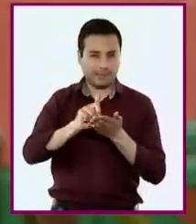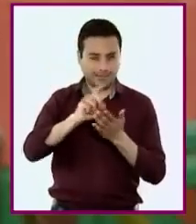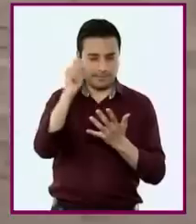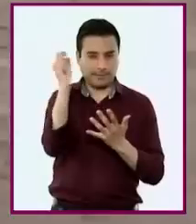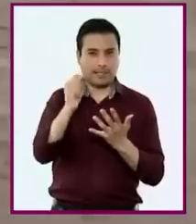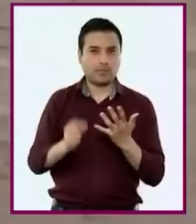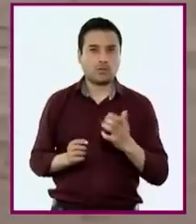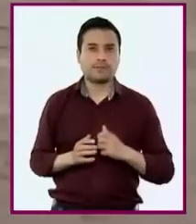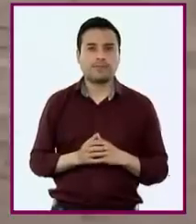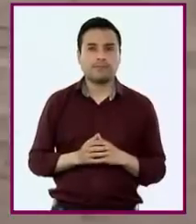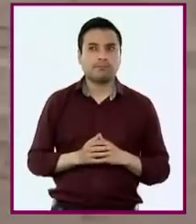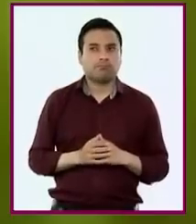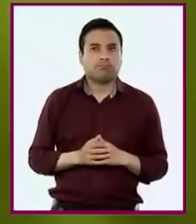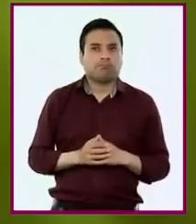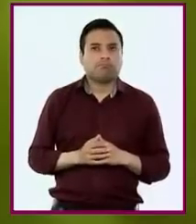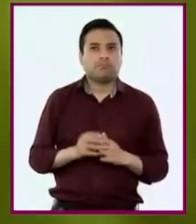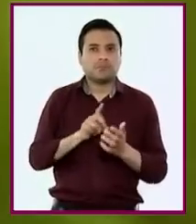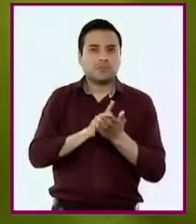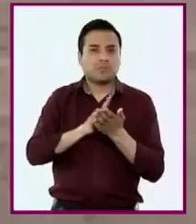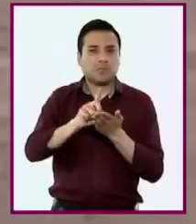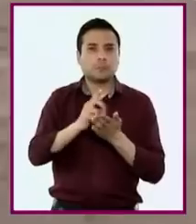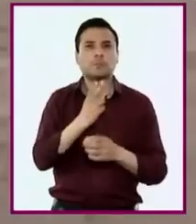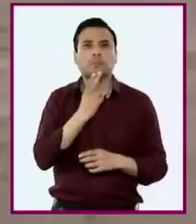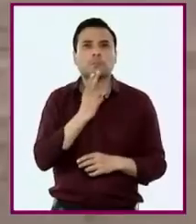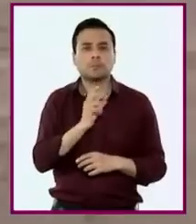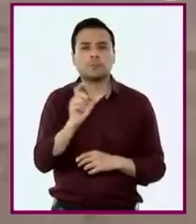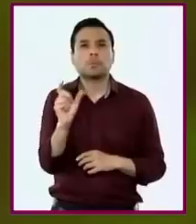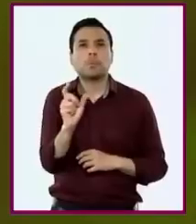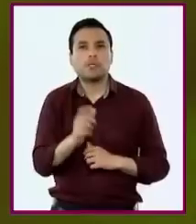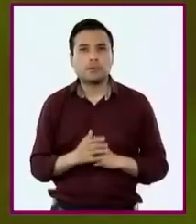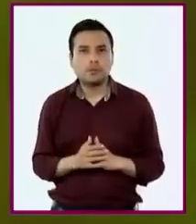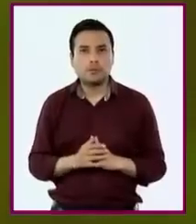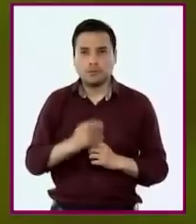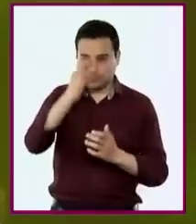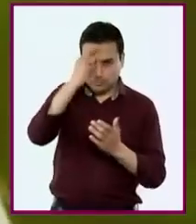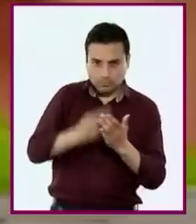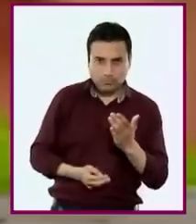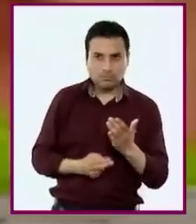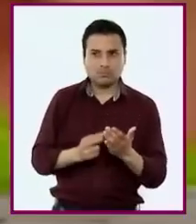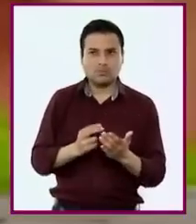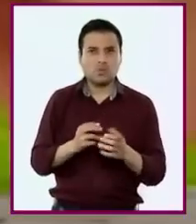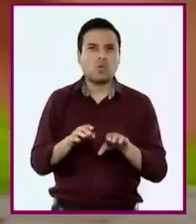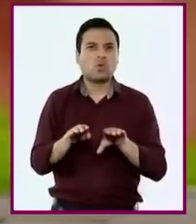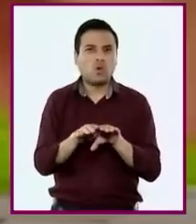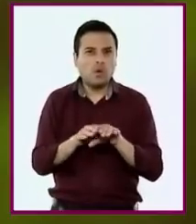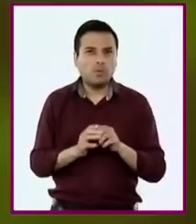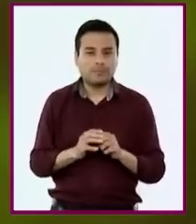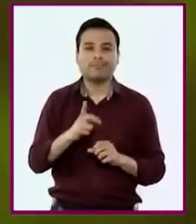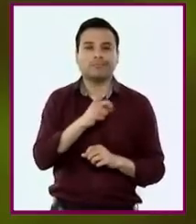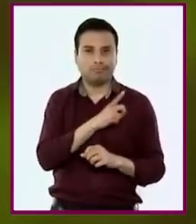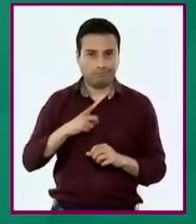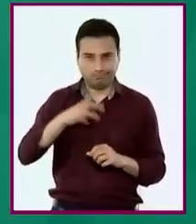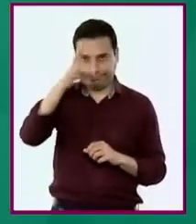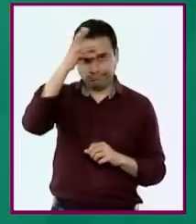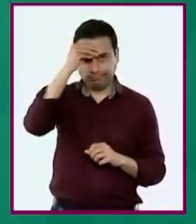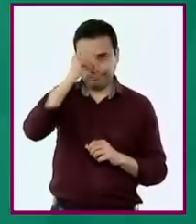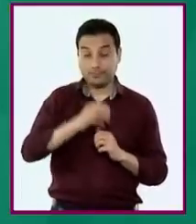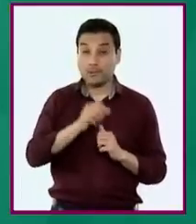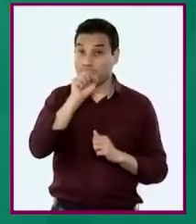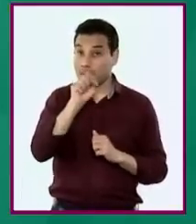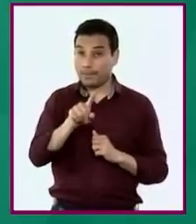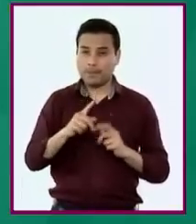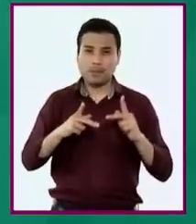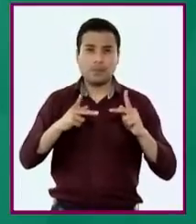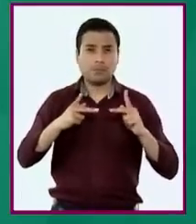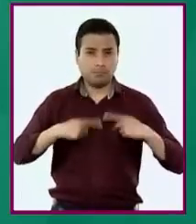analizarán las situaciones en las que ejercen sus derechos y en las que se vulneran. Identificarán